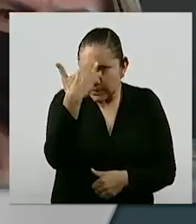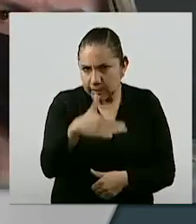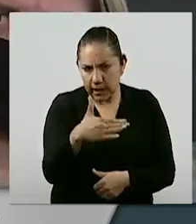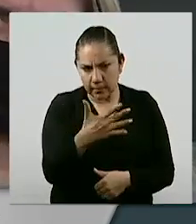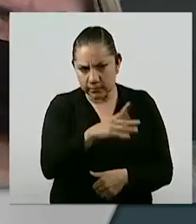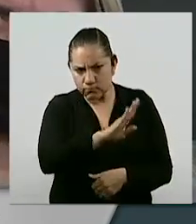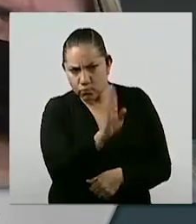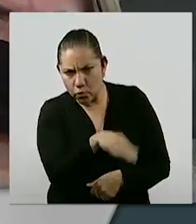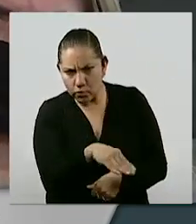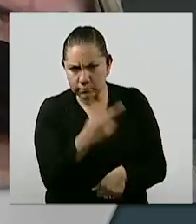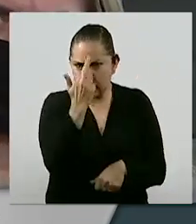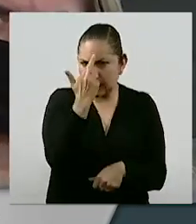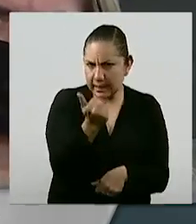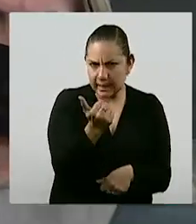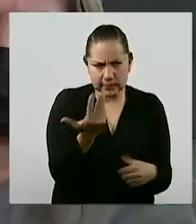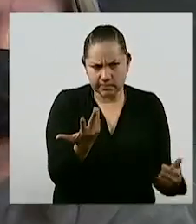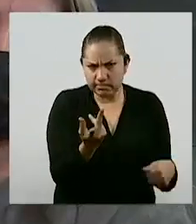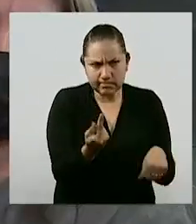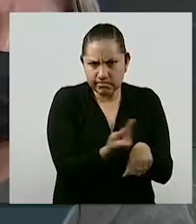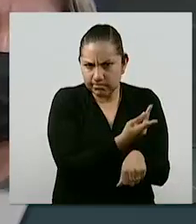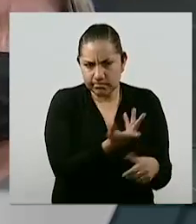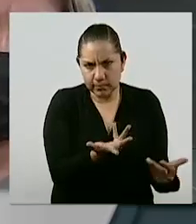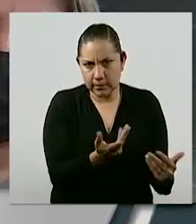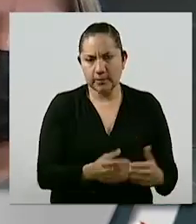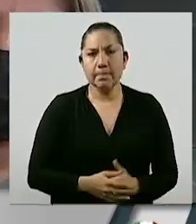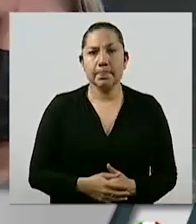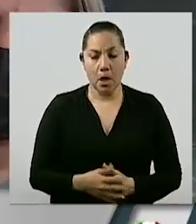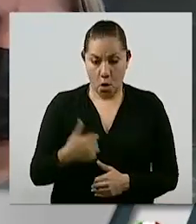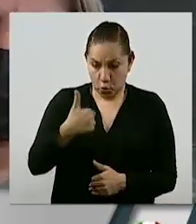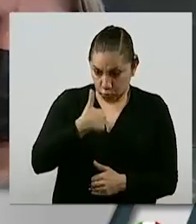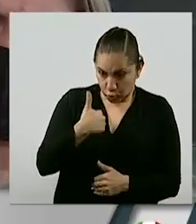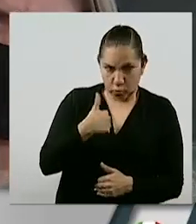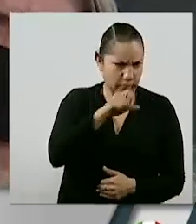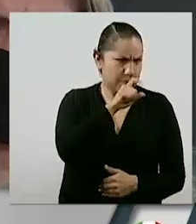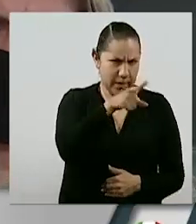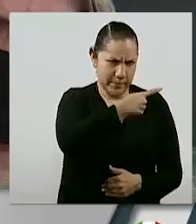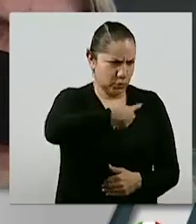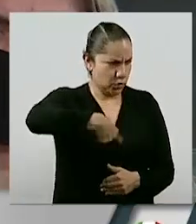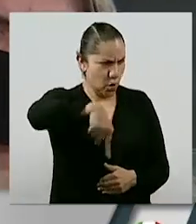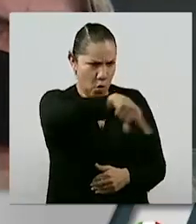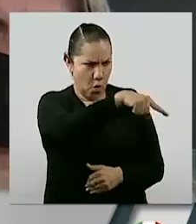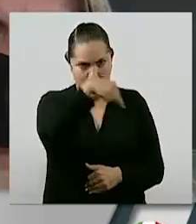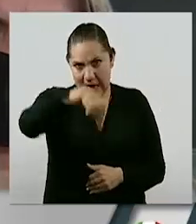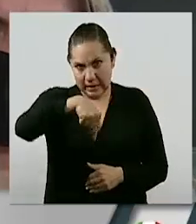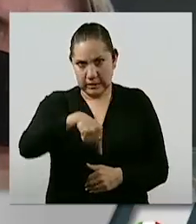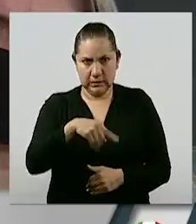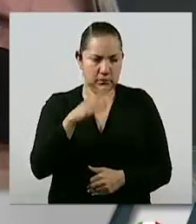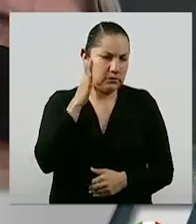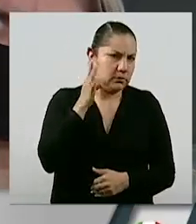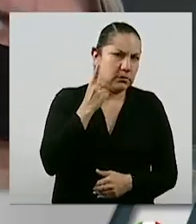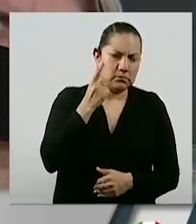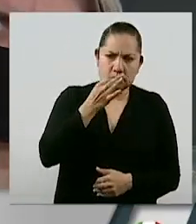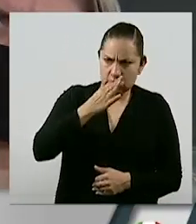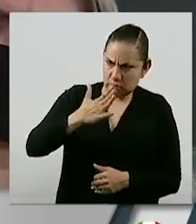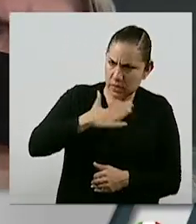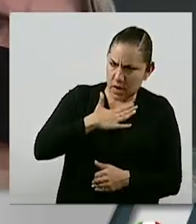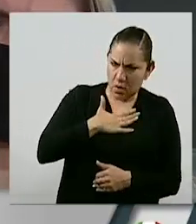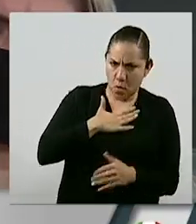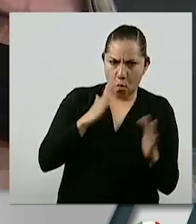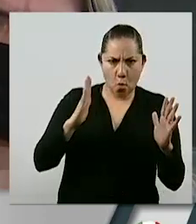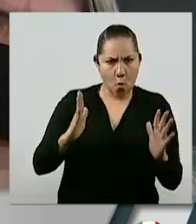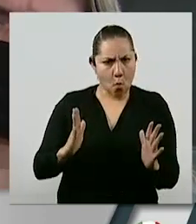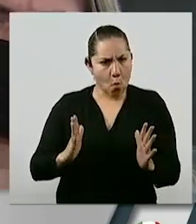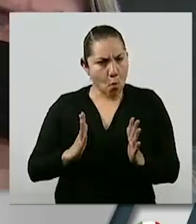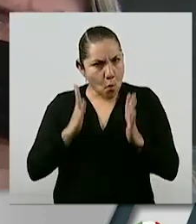A mí y a todos nos causó una gran conmoción, nos enteramos aquí. Y una mujer muy joven,